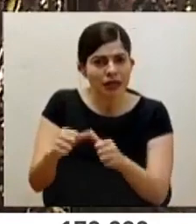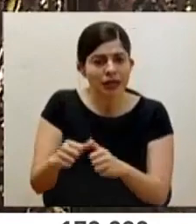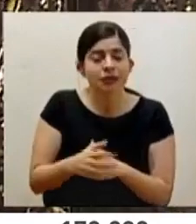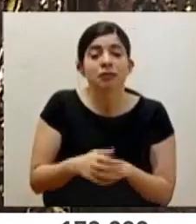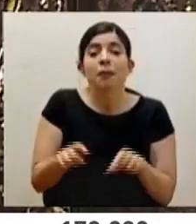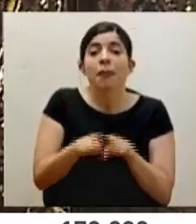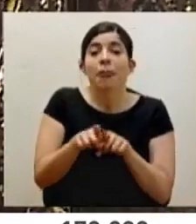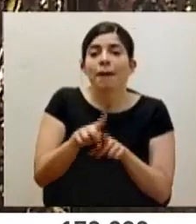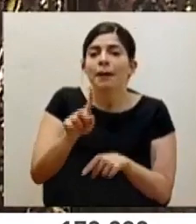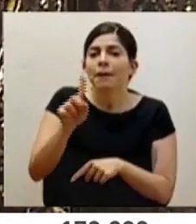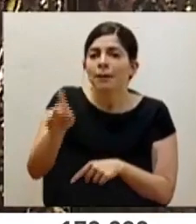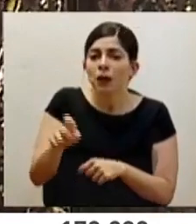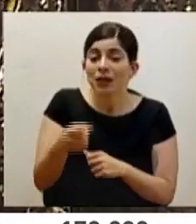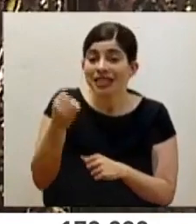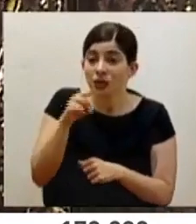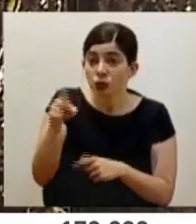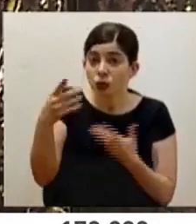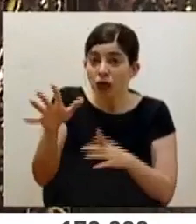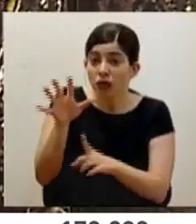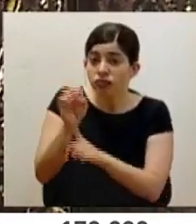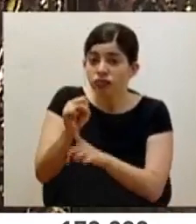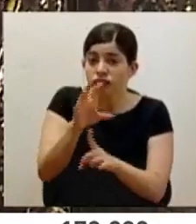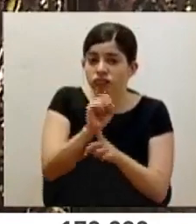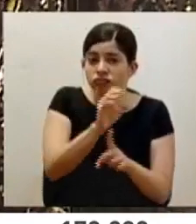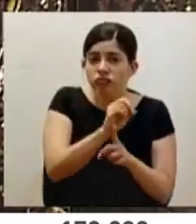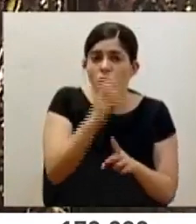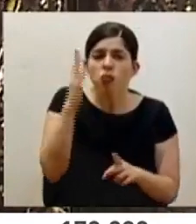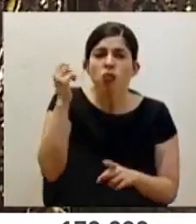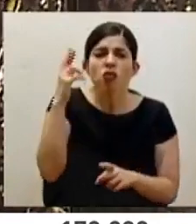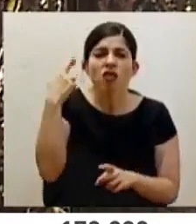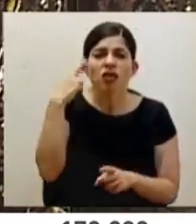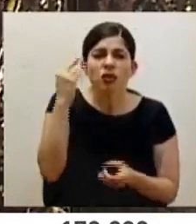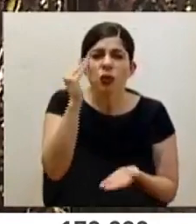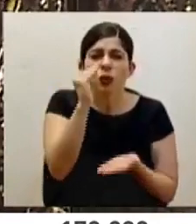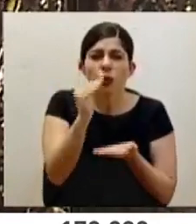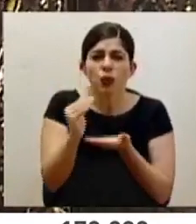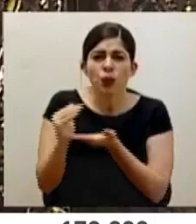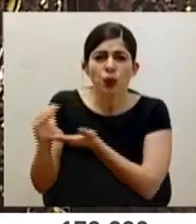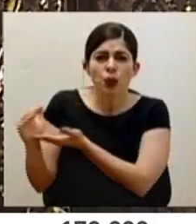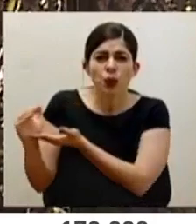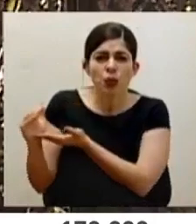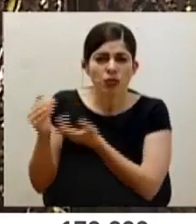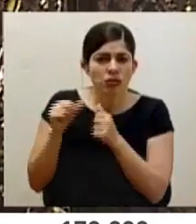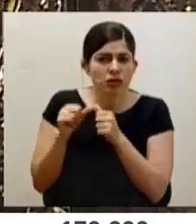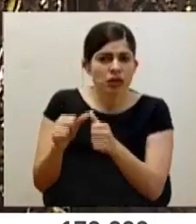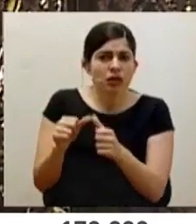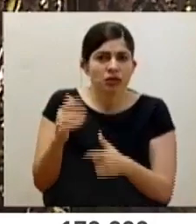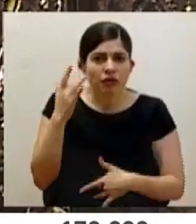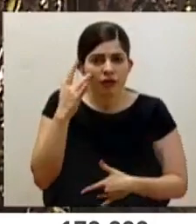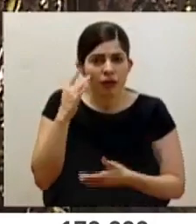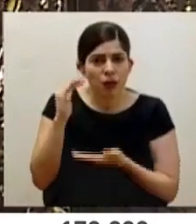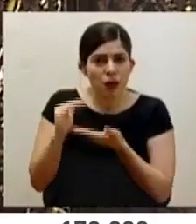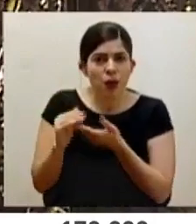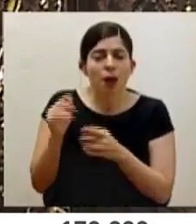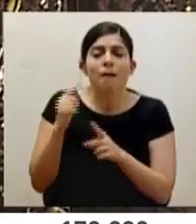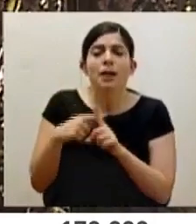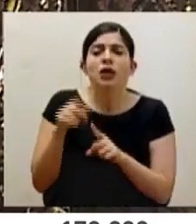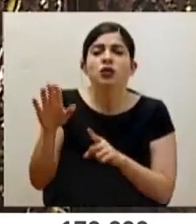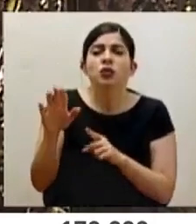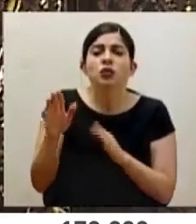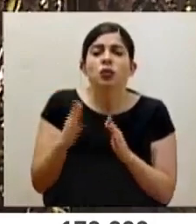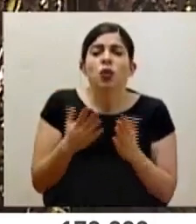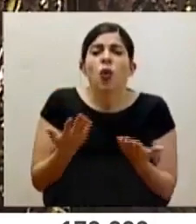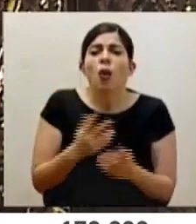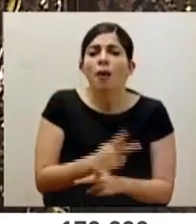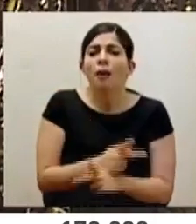consulto adicionalmente si ustedes tienen identificadas algunas razones para la bajada de casos en la que seguimos estando relativamente y qué prevenciones se tienen para que